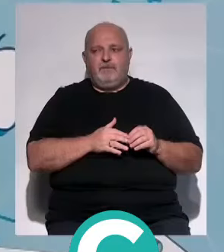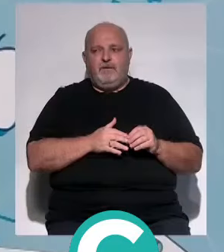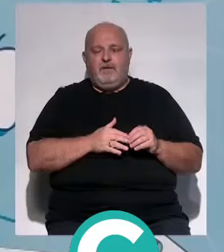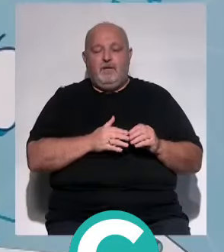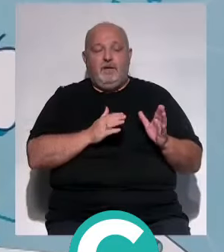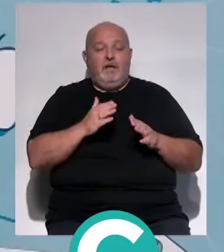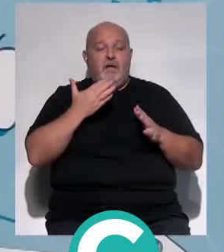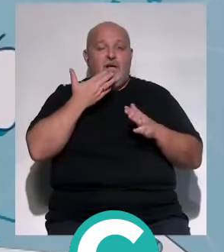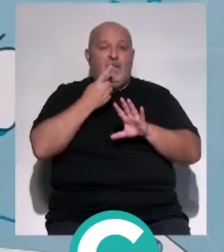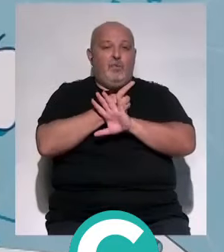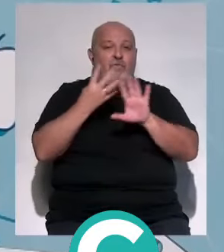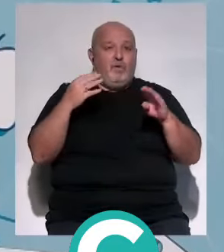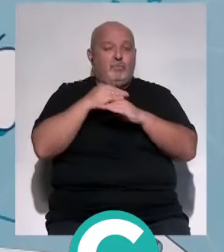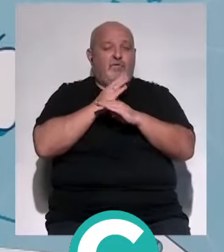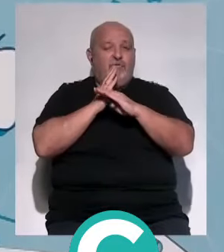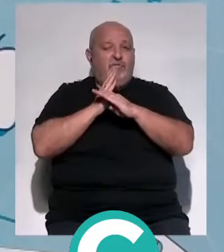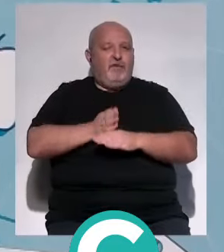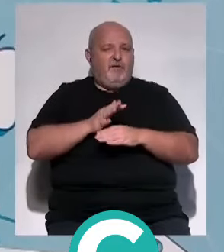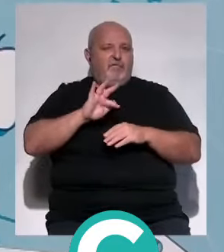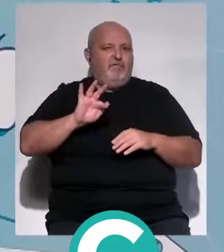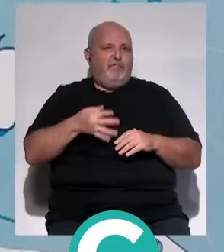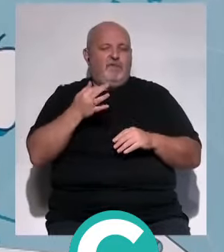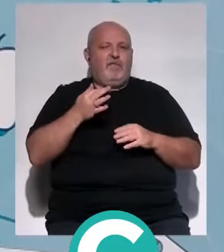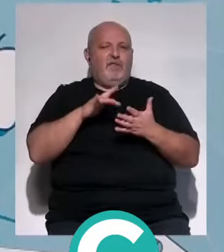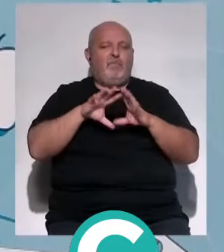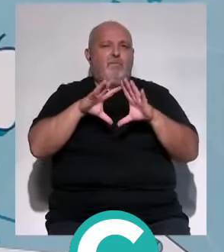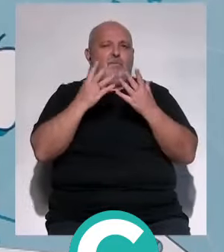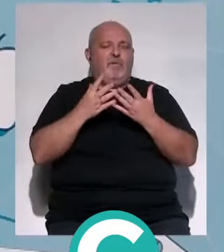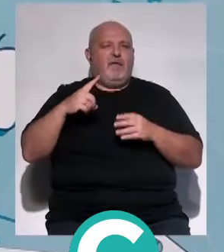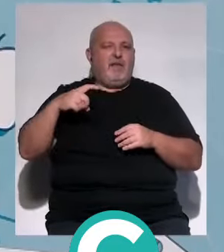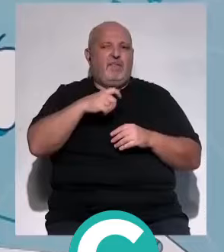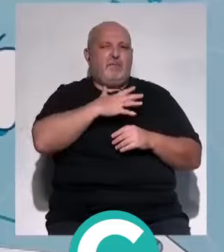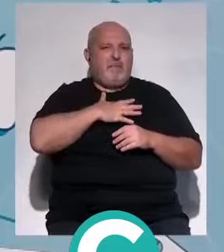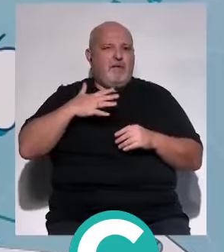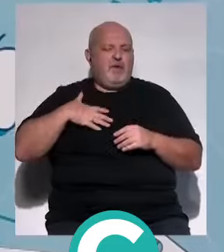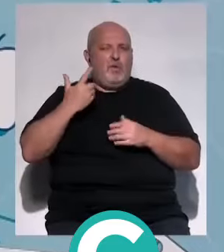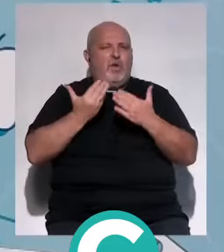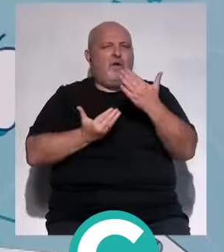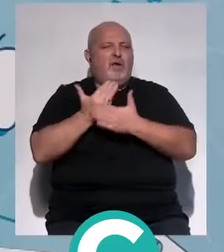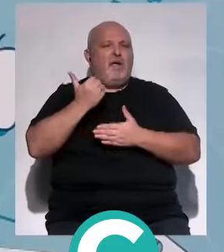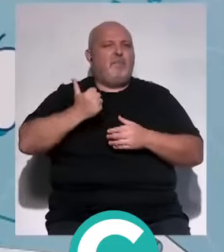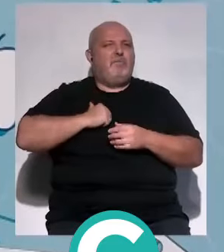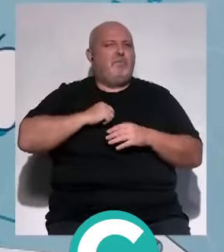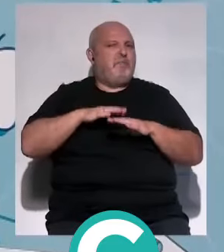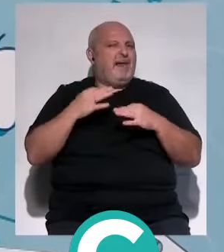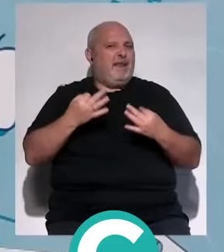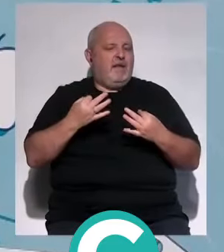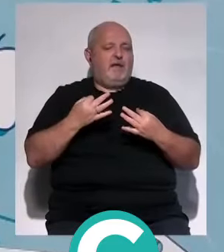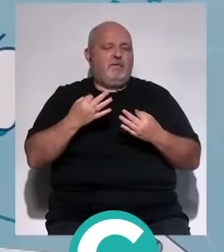Cada 19 de octubre se conmemora el Día Mundial del Cáncer de Mama, una jornada que se aprovecha para